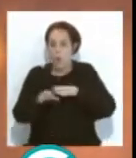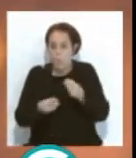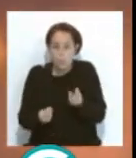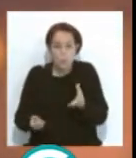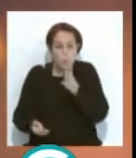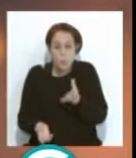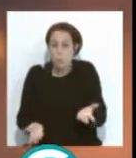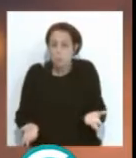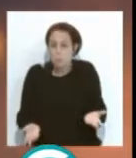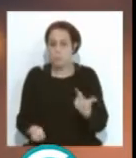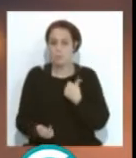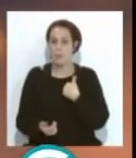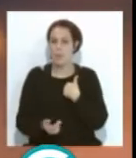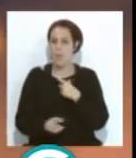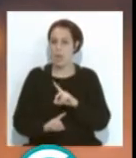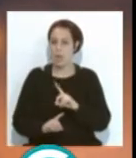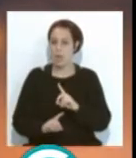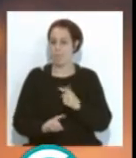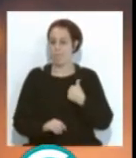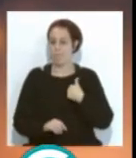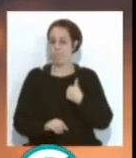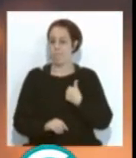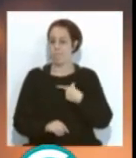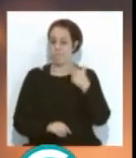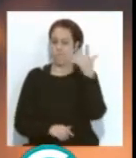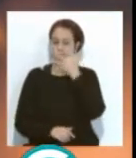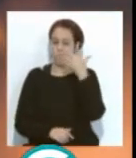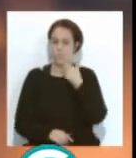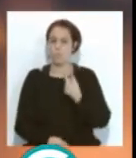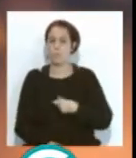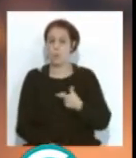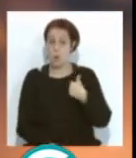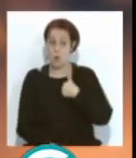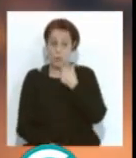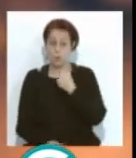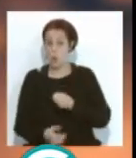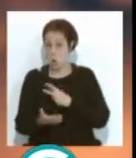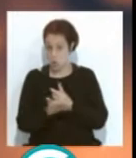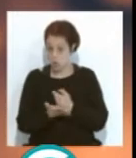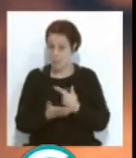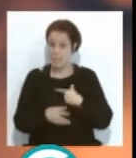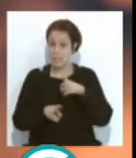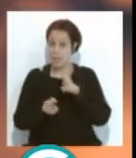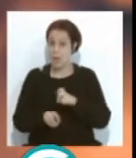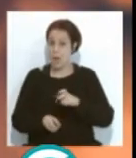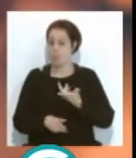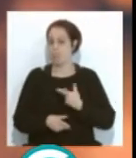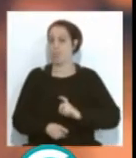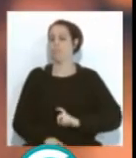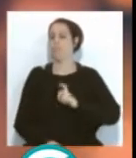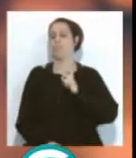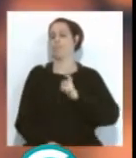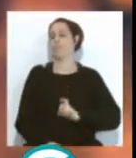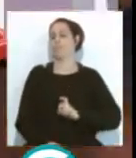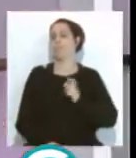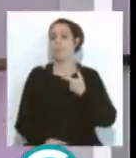eso a priori es algo que siempre me ha echado para atrás. Yo volvería otra vez a algo que ya he dicho al principio y es los cegos, ¿sabes? Que están